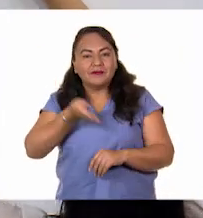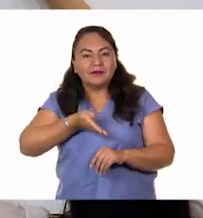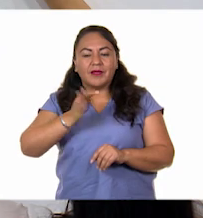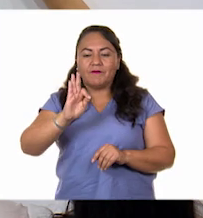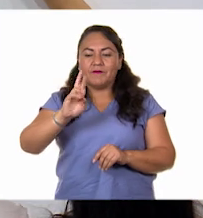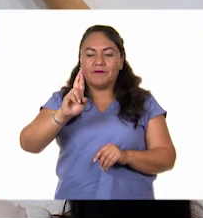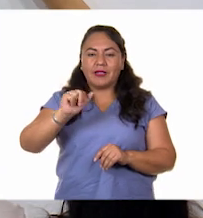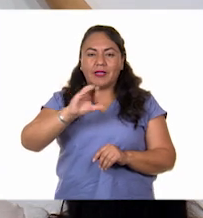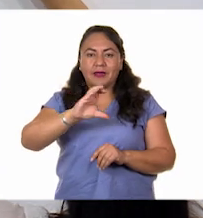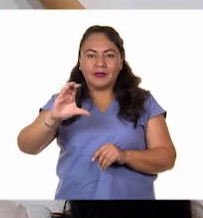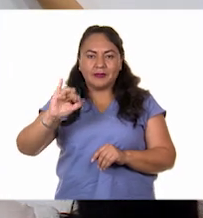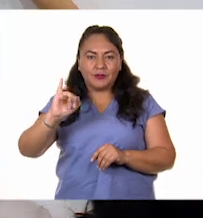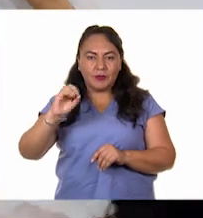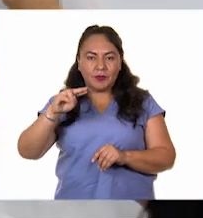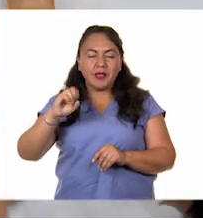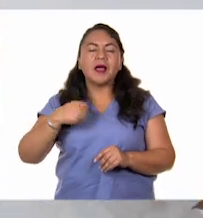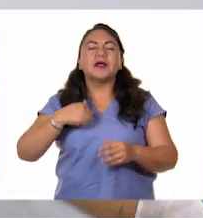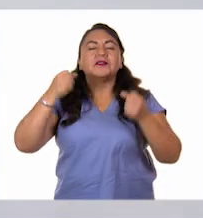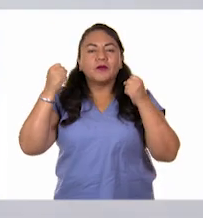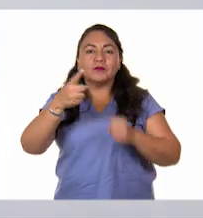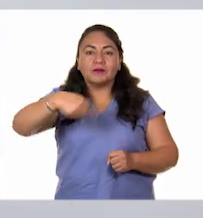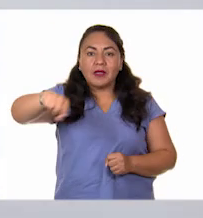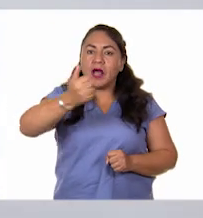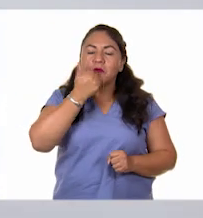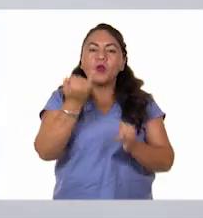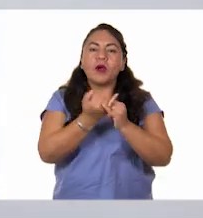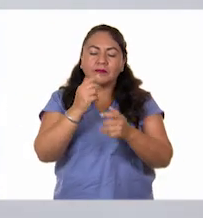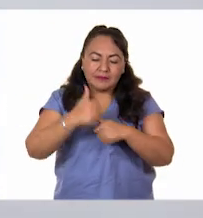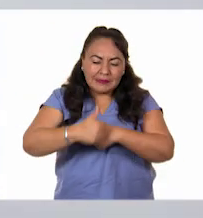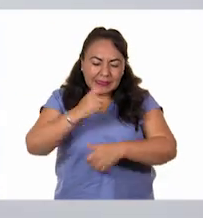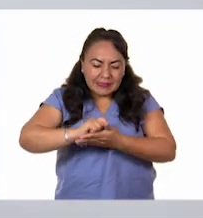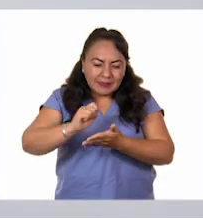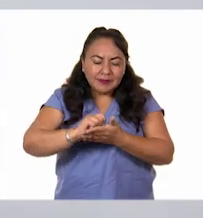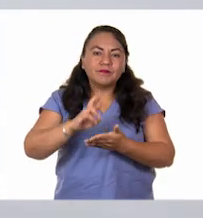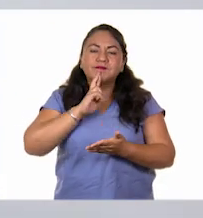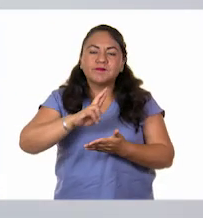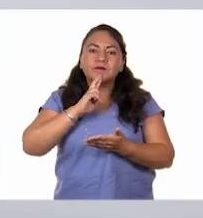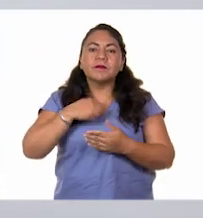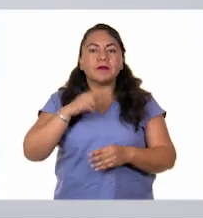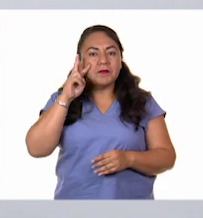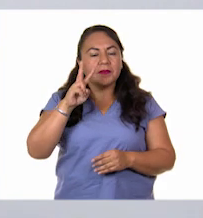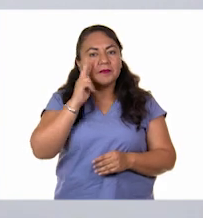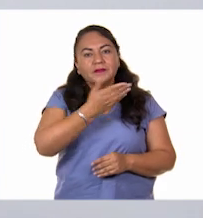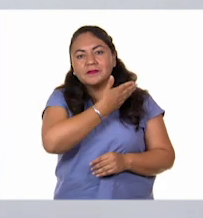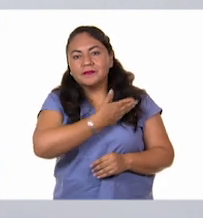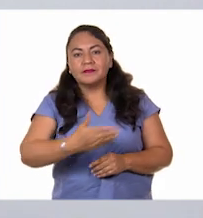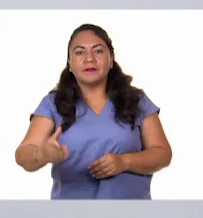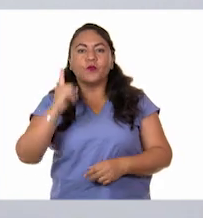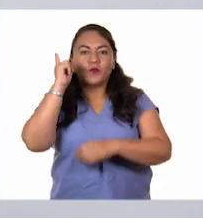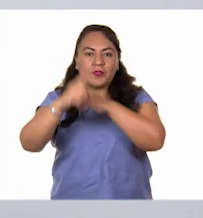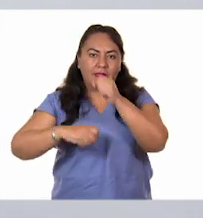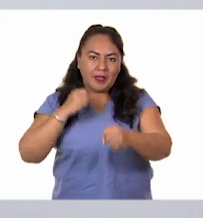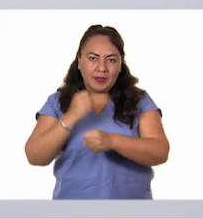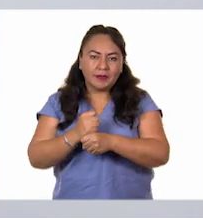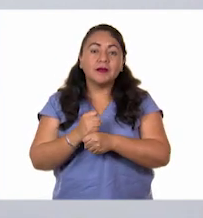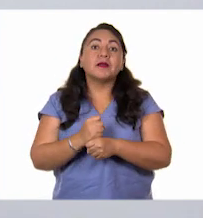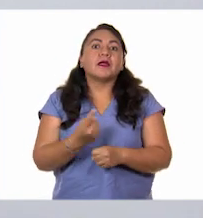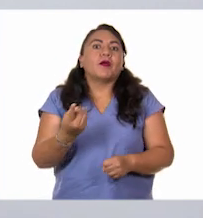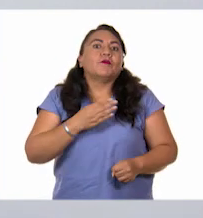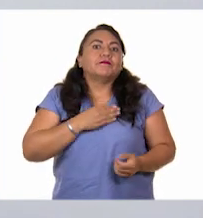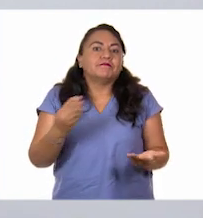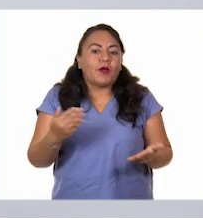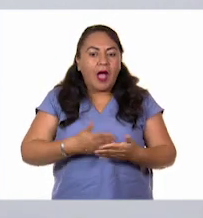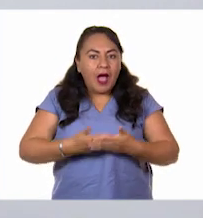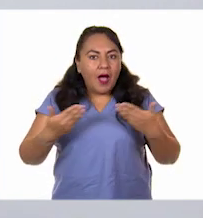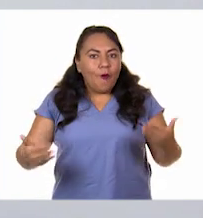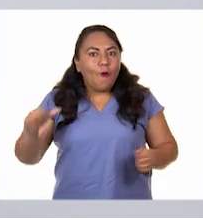que nuestros alumnos en casa pudieron también resolver. Que es algo que hemos visto a lo largo de este ciclo escolar y que, bueno, pues